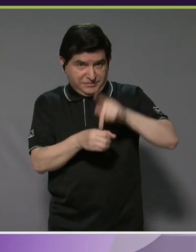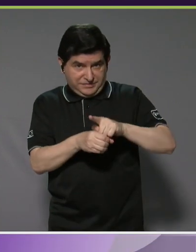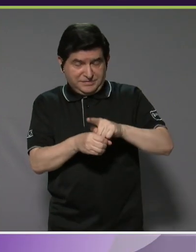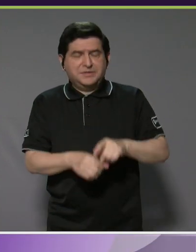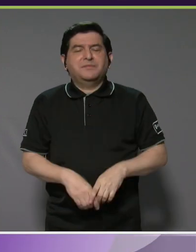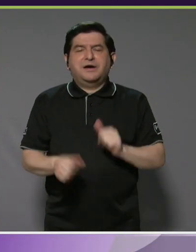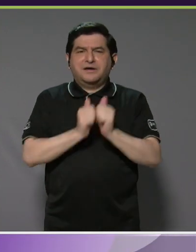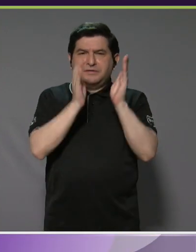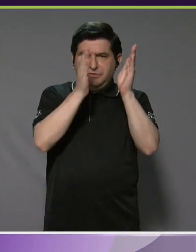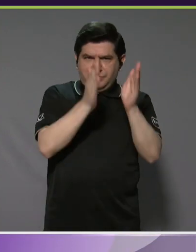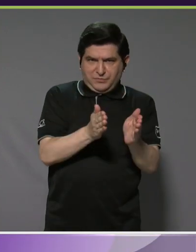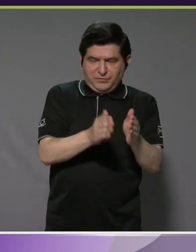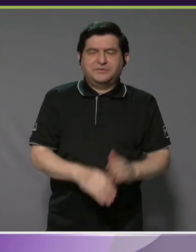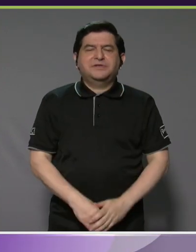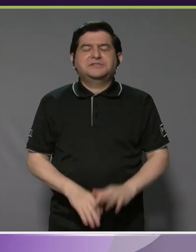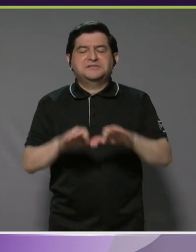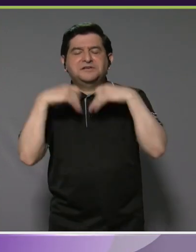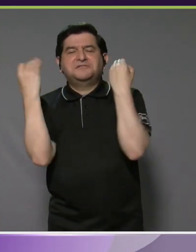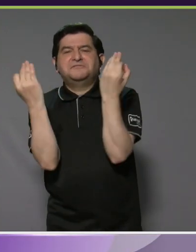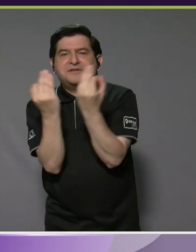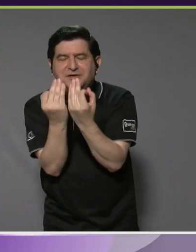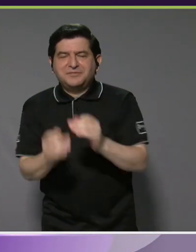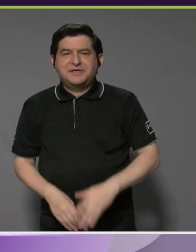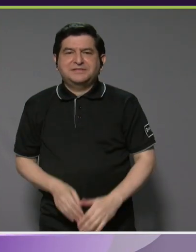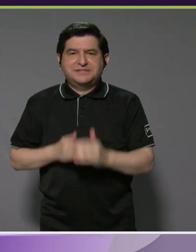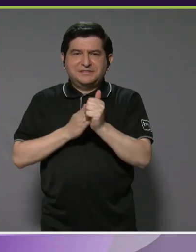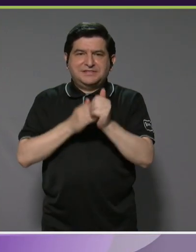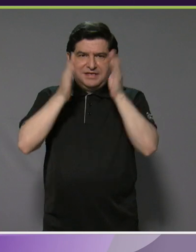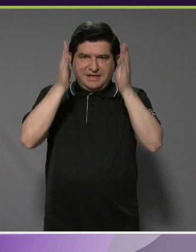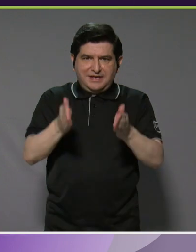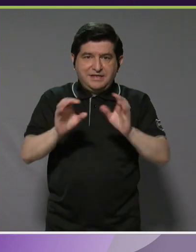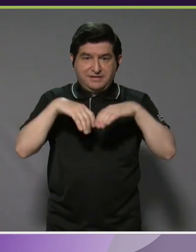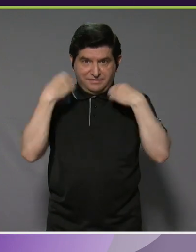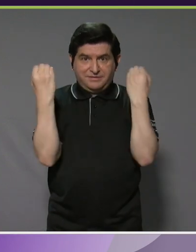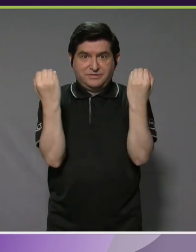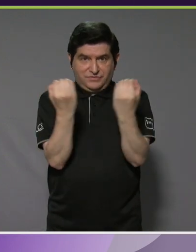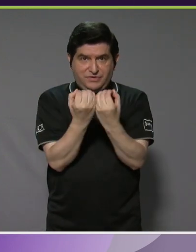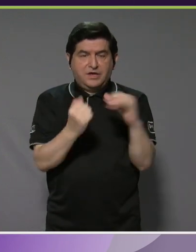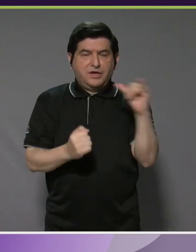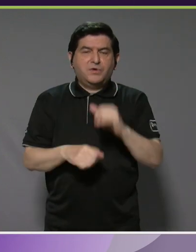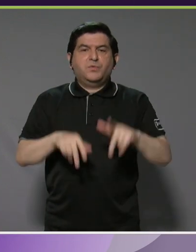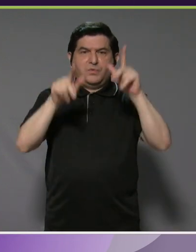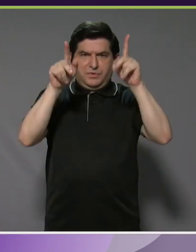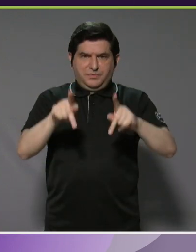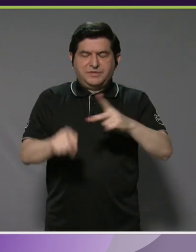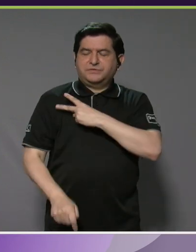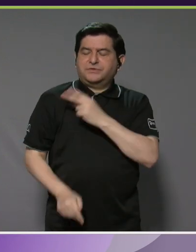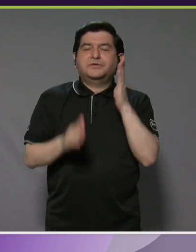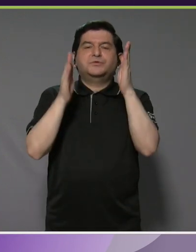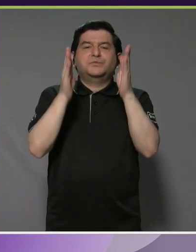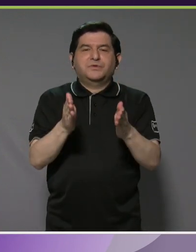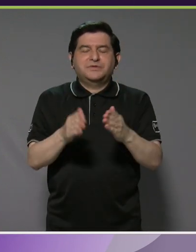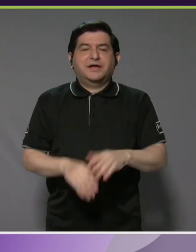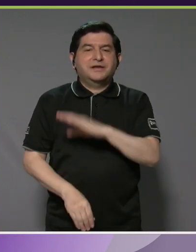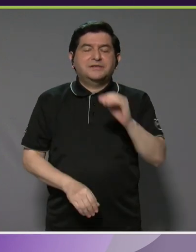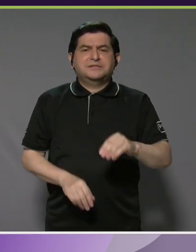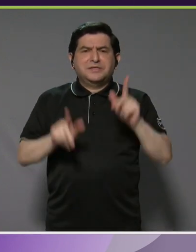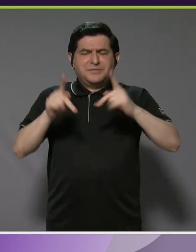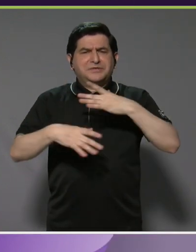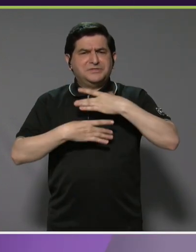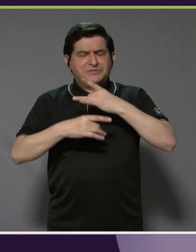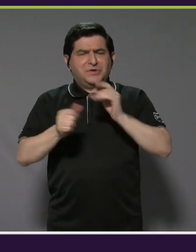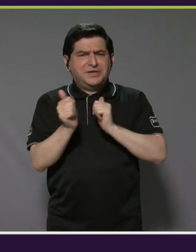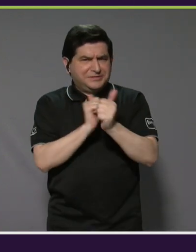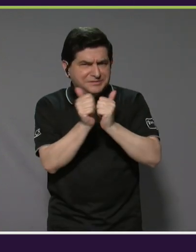atletas, sus familias, líderes y lideresas de organizaciones, así como personas voluntarias y aficionadas a este